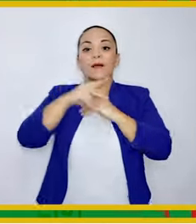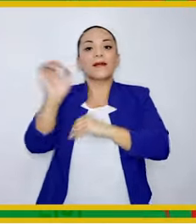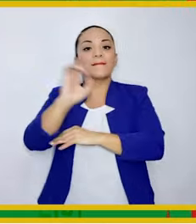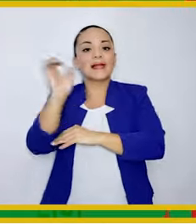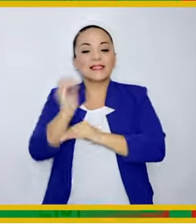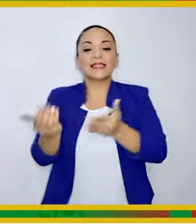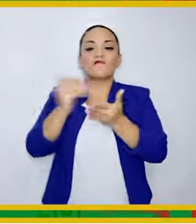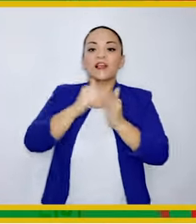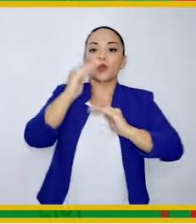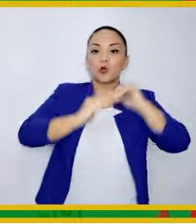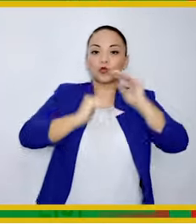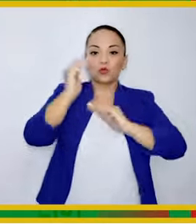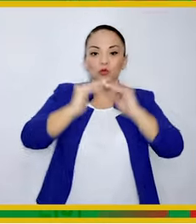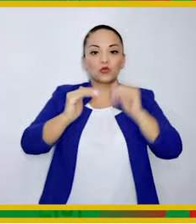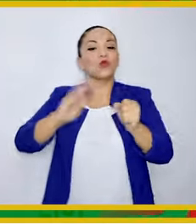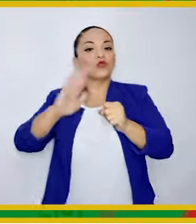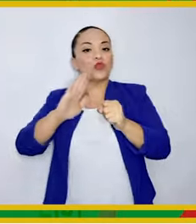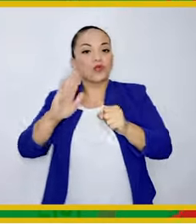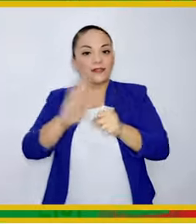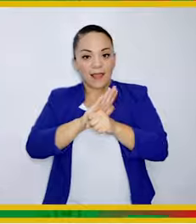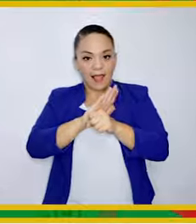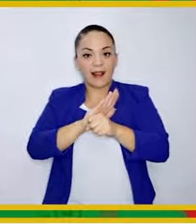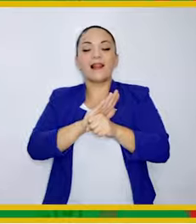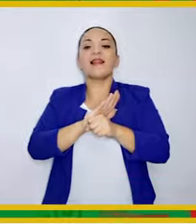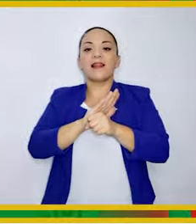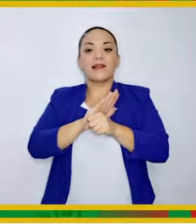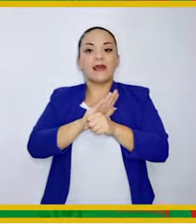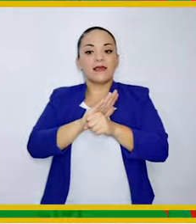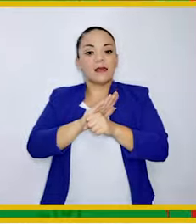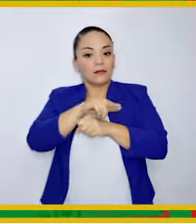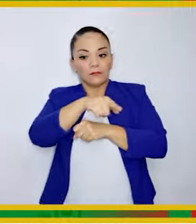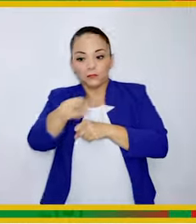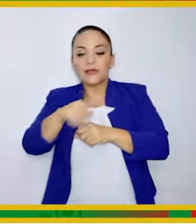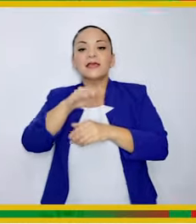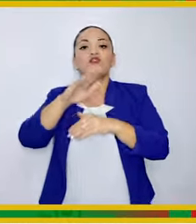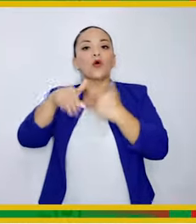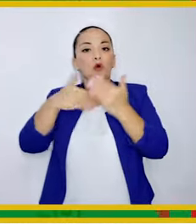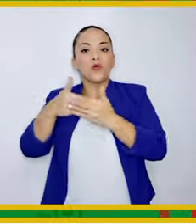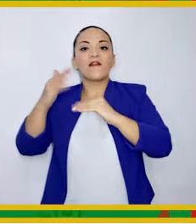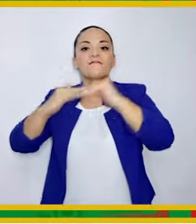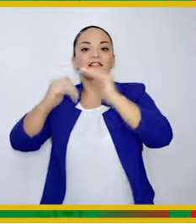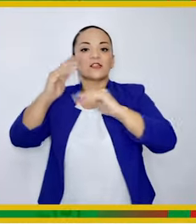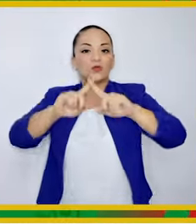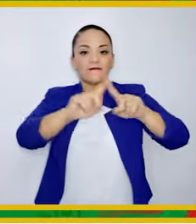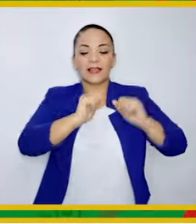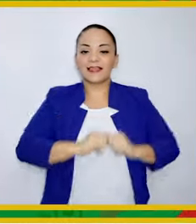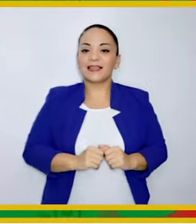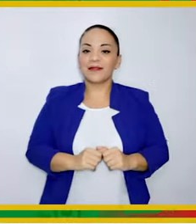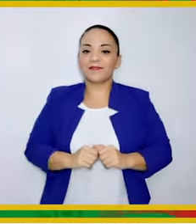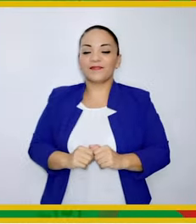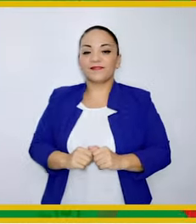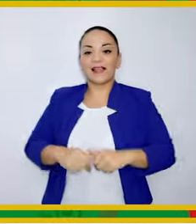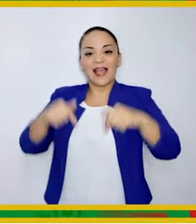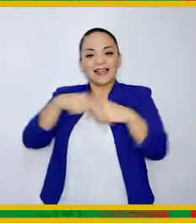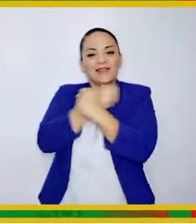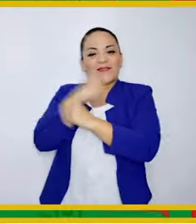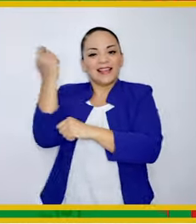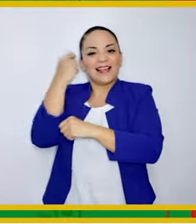emergencias para la reconstrucción Integral y resiliente de infraestructura